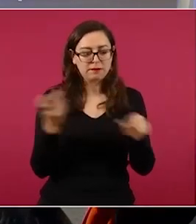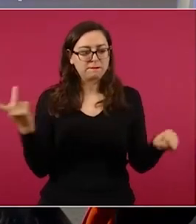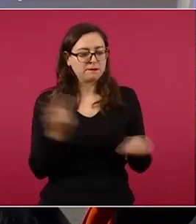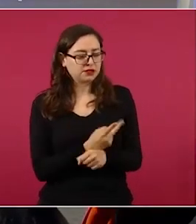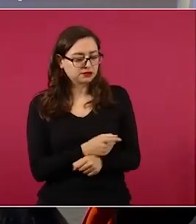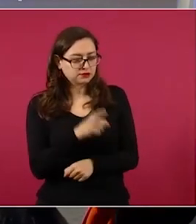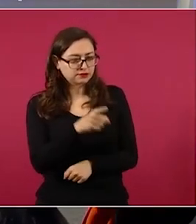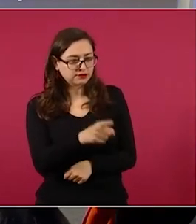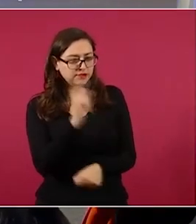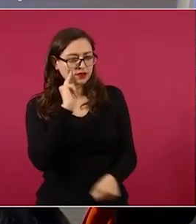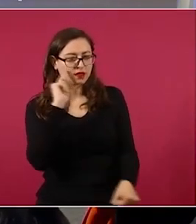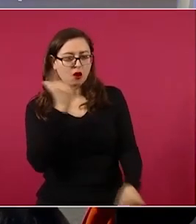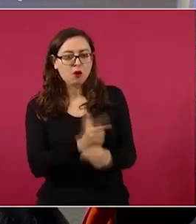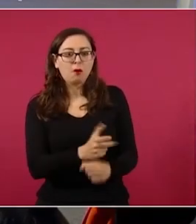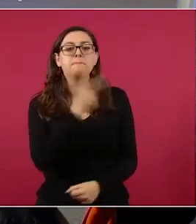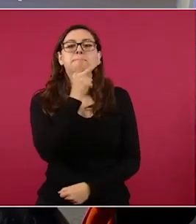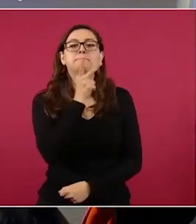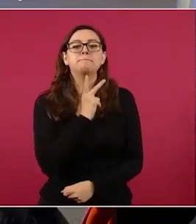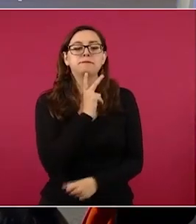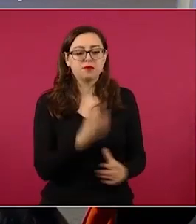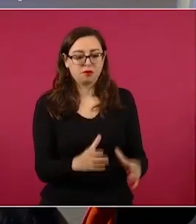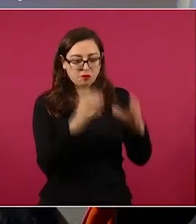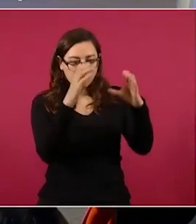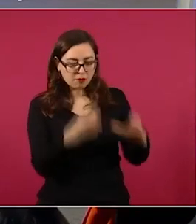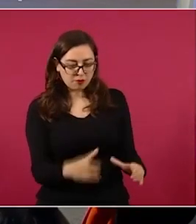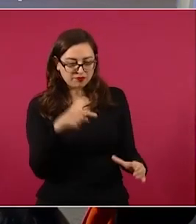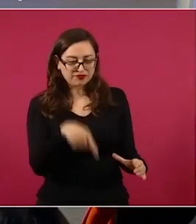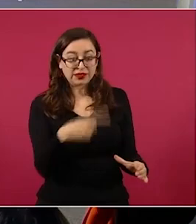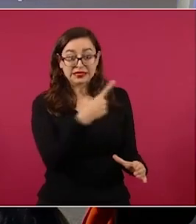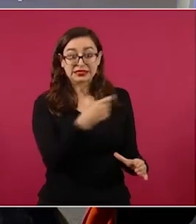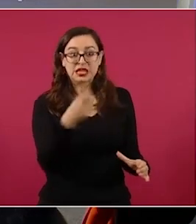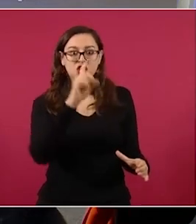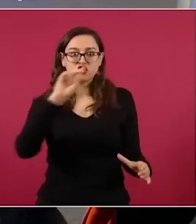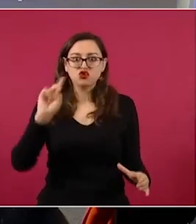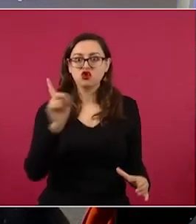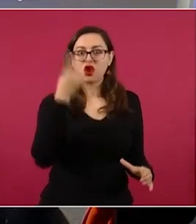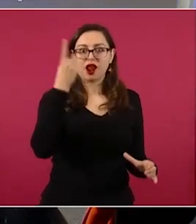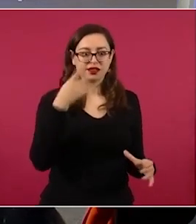barril, podíamos con ese excedente